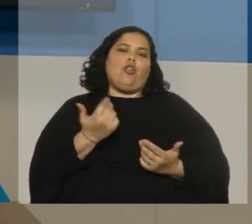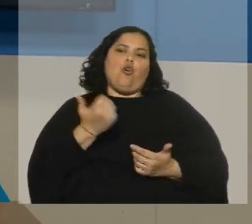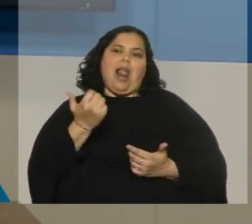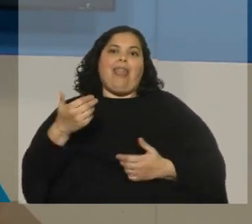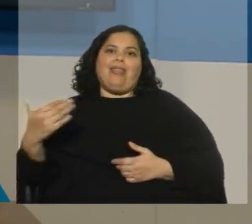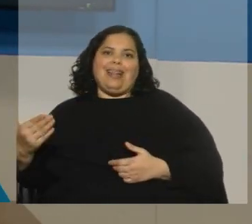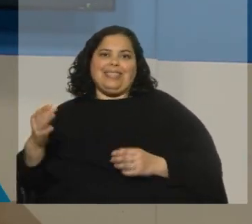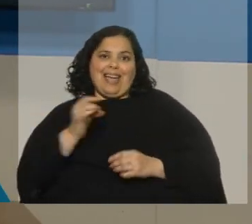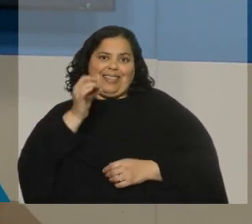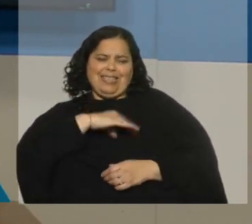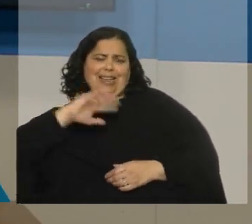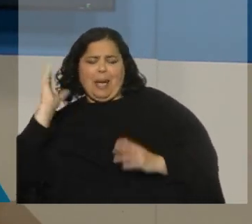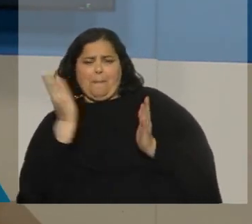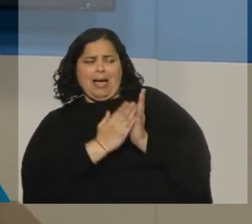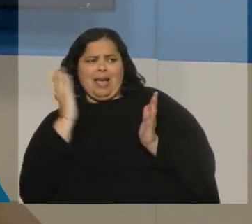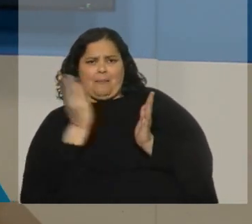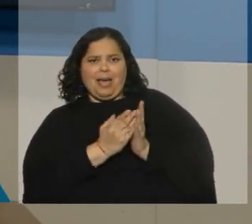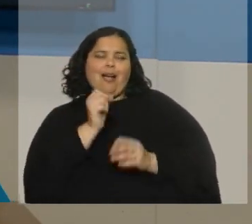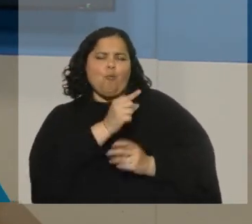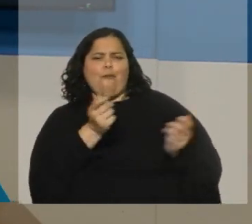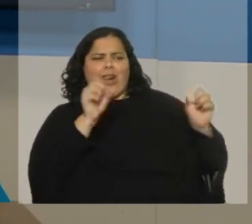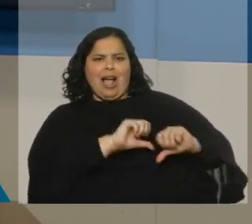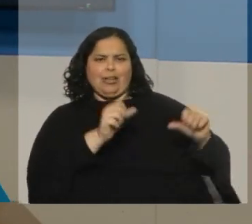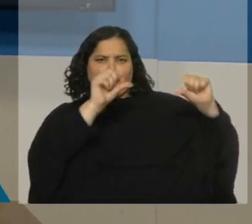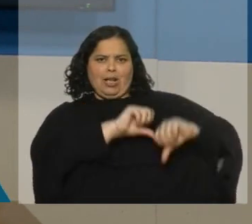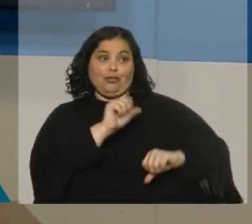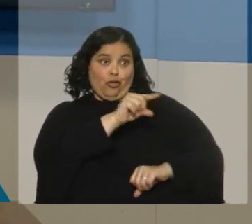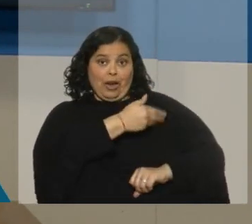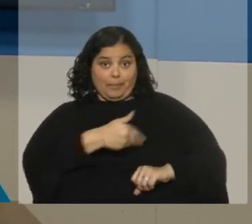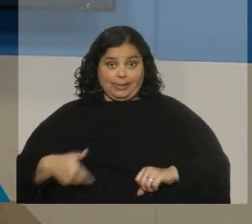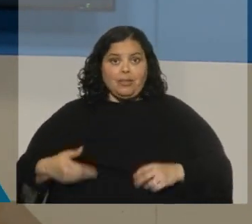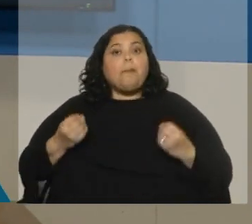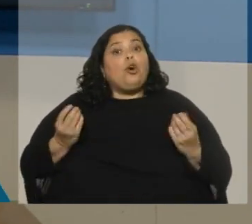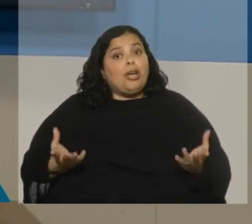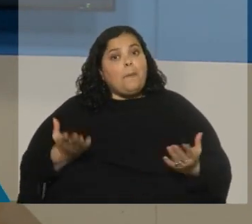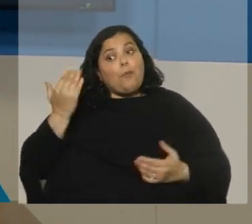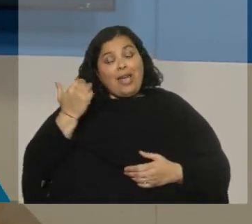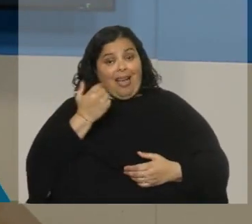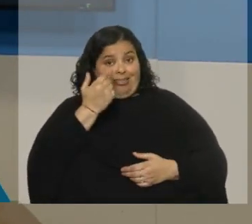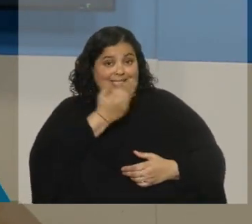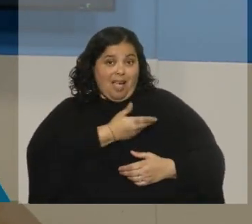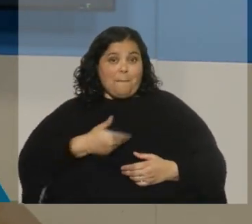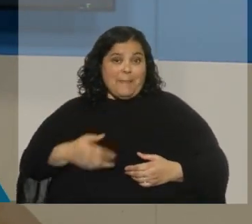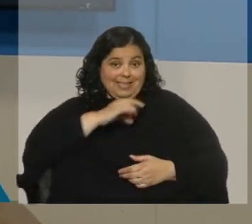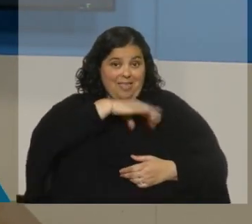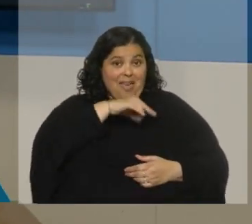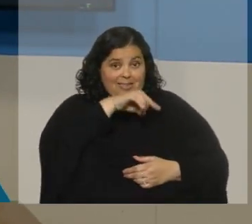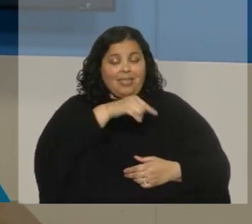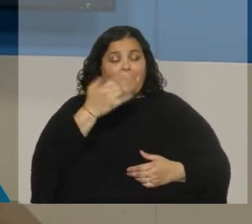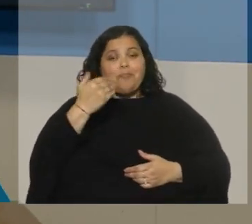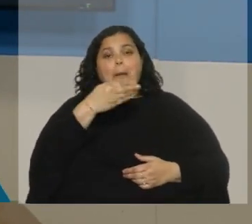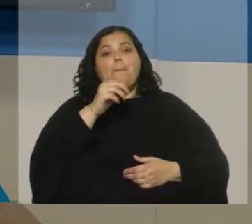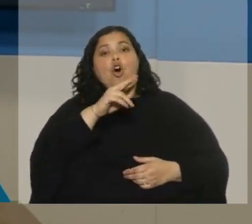salió a pegarle con todo, diciendo que esto era un fracaso del presidente. ¿Por qué? Porque el presidente Boric apoyó, de hecho,